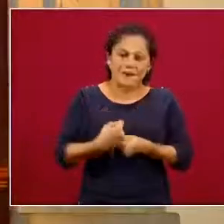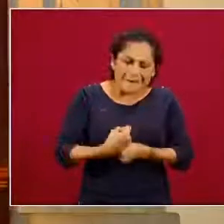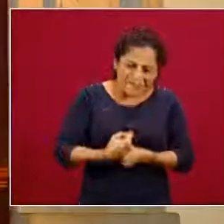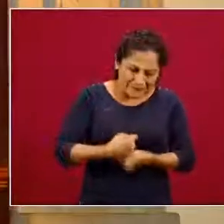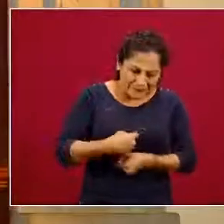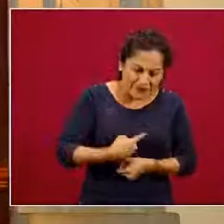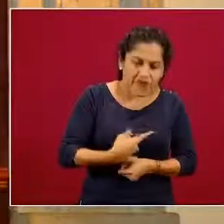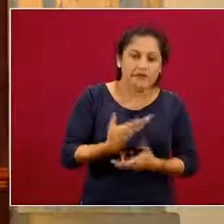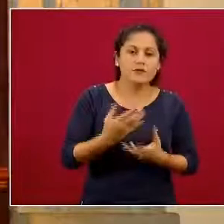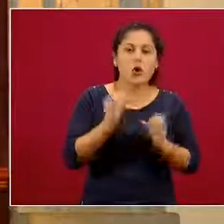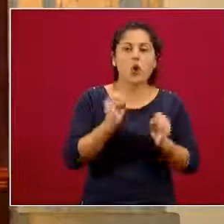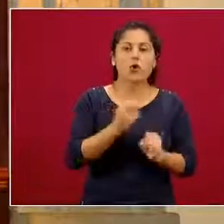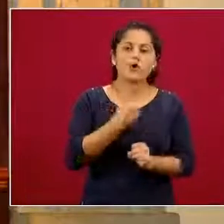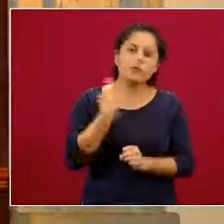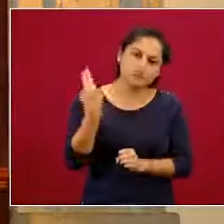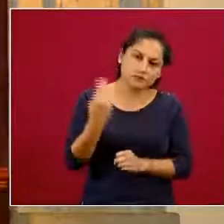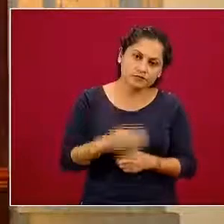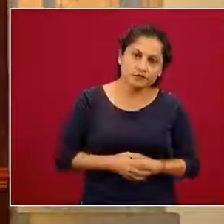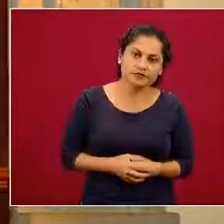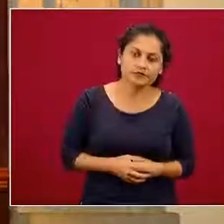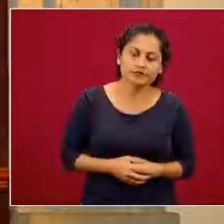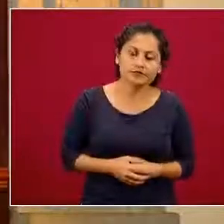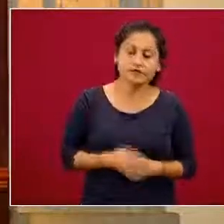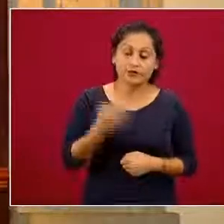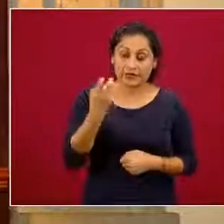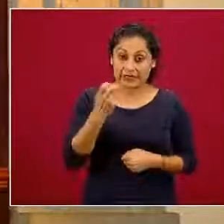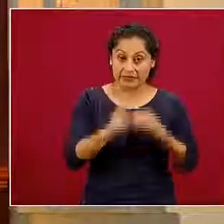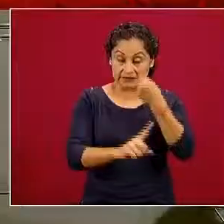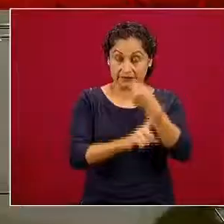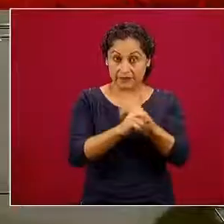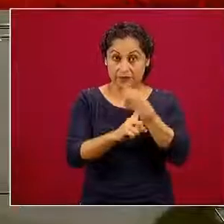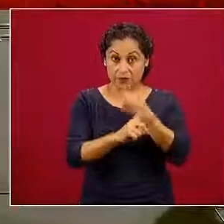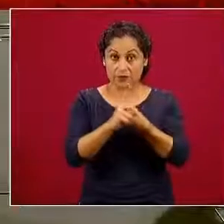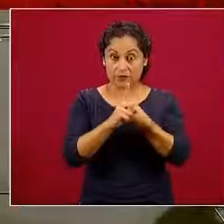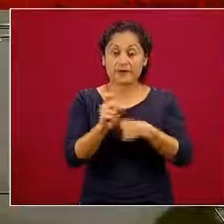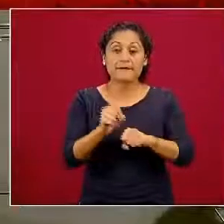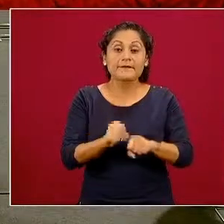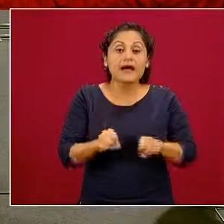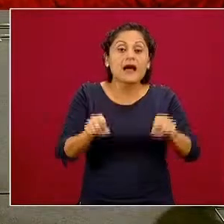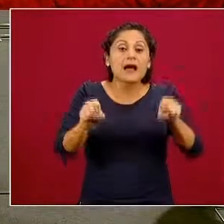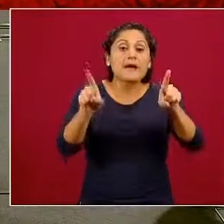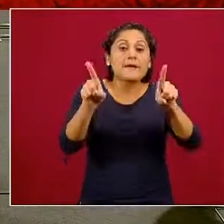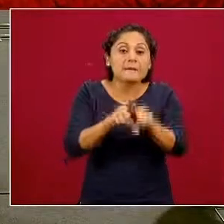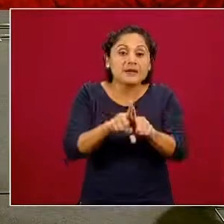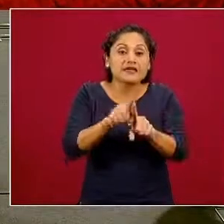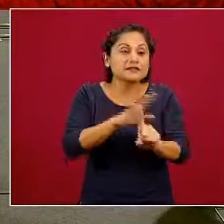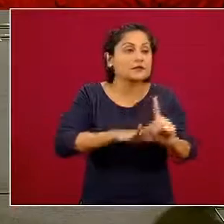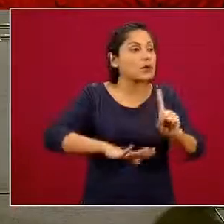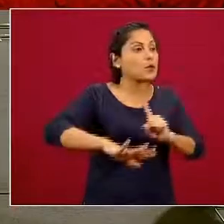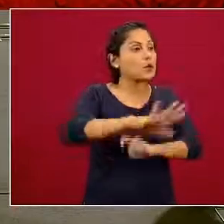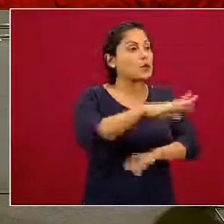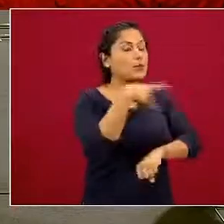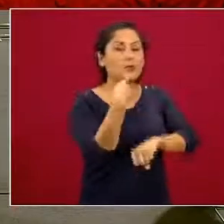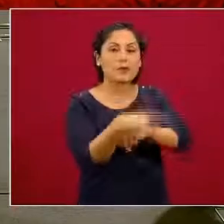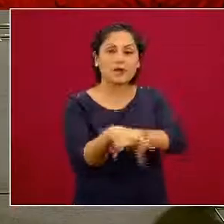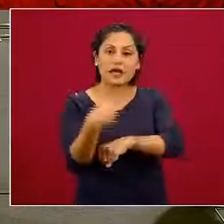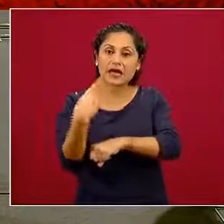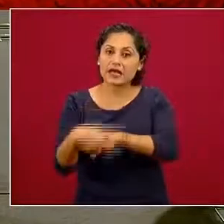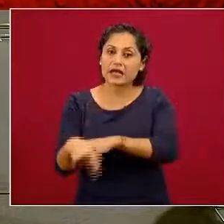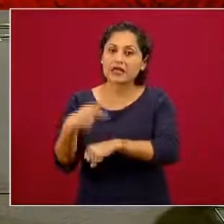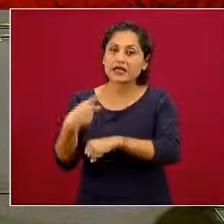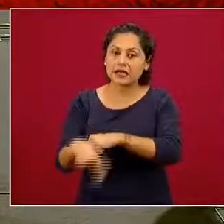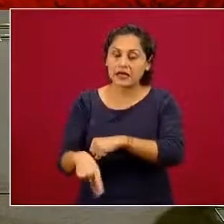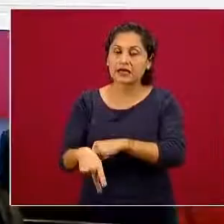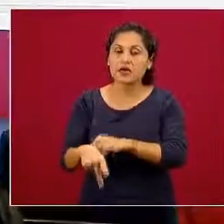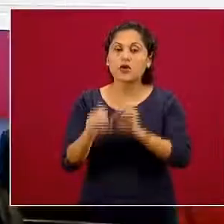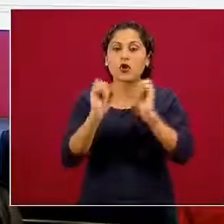que esta problemática está relacionada, como les mencionaba, con diversos factores de riesgo y por lo tanto con factores